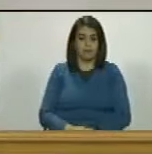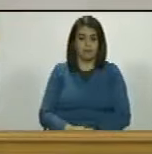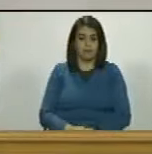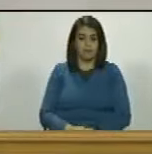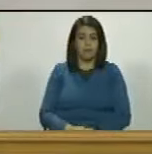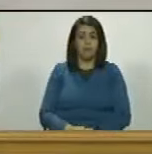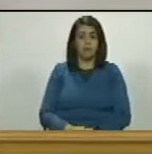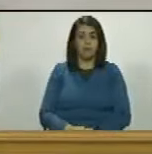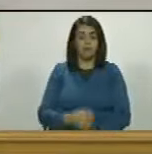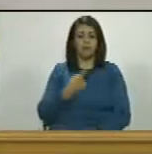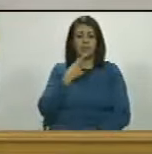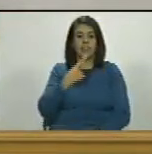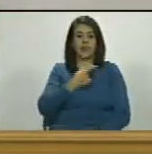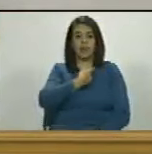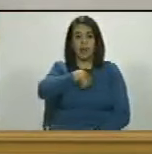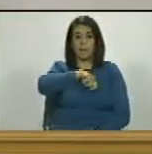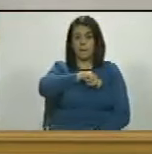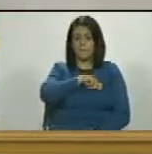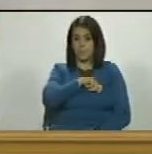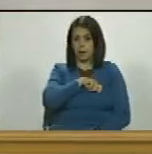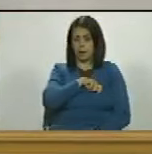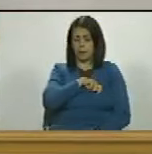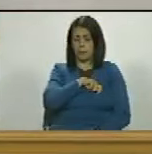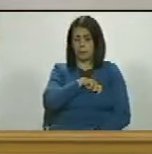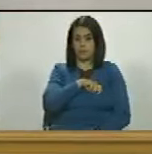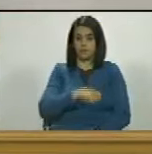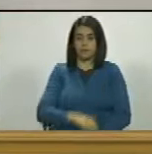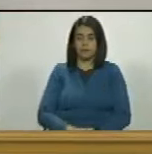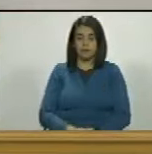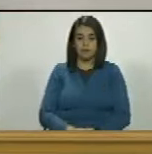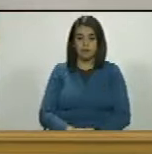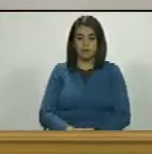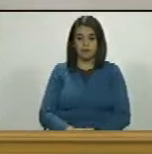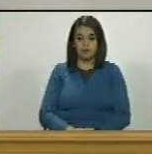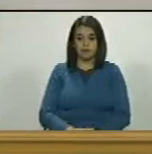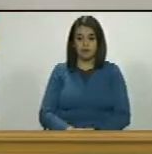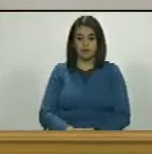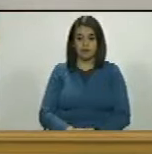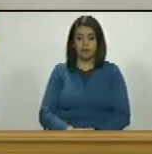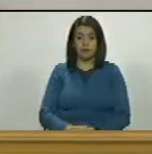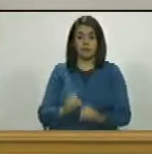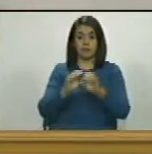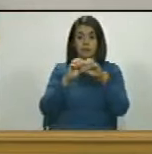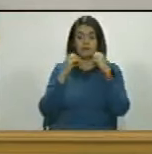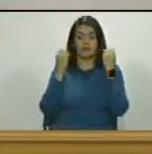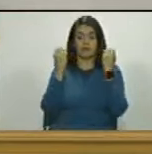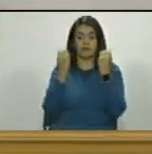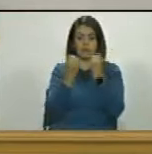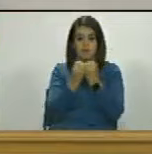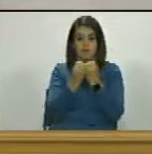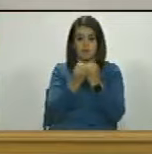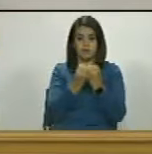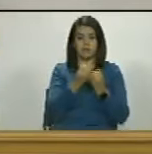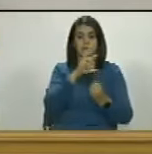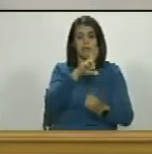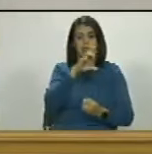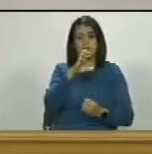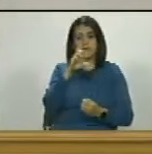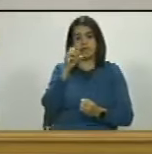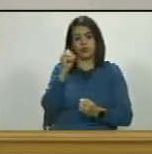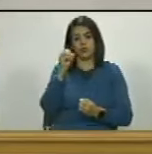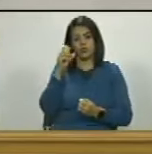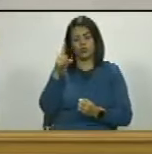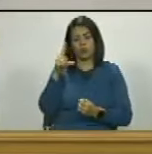vayan a decir a los españoles que las oficinas de Repsol en Panamá